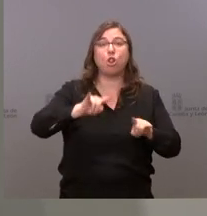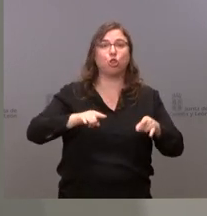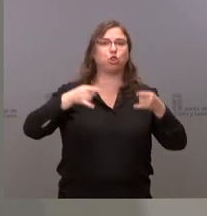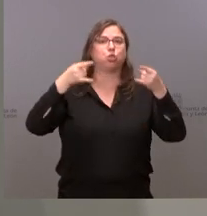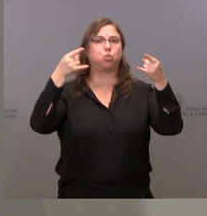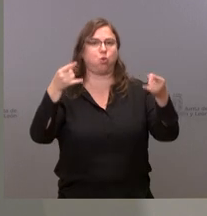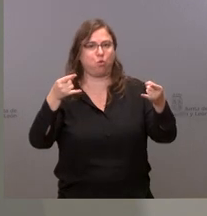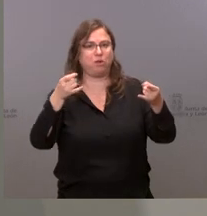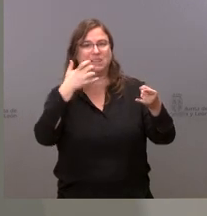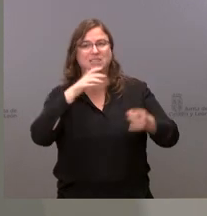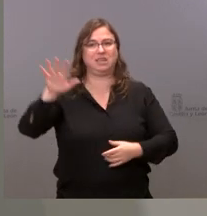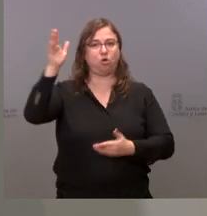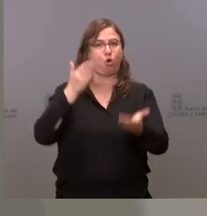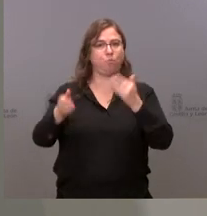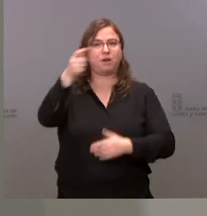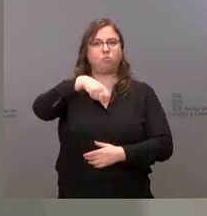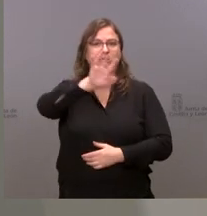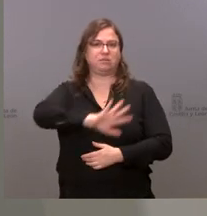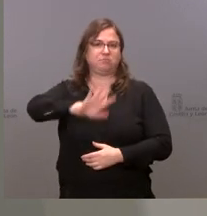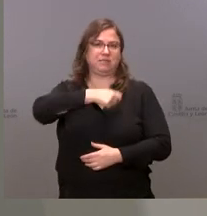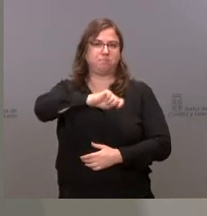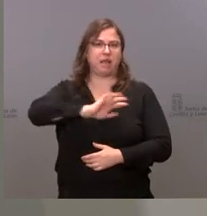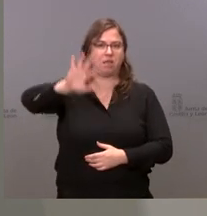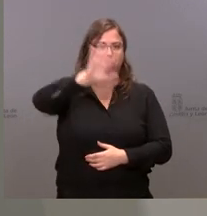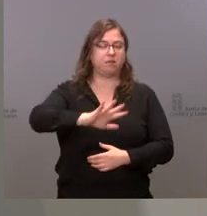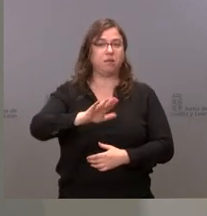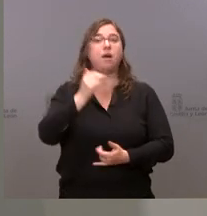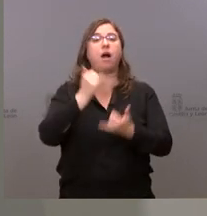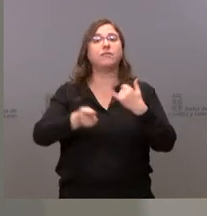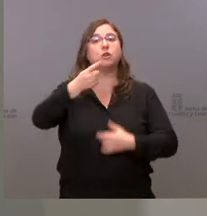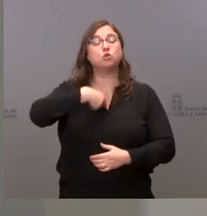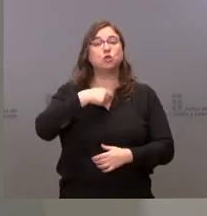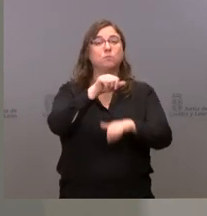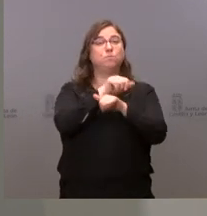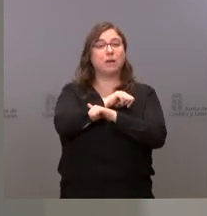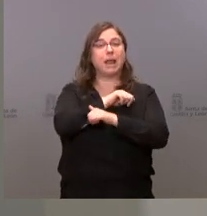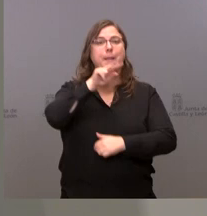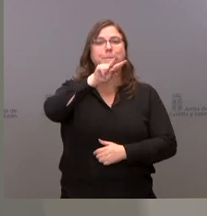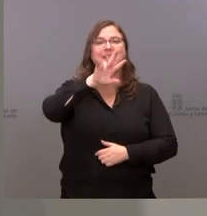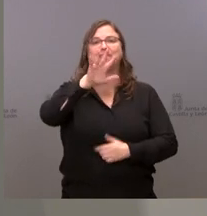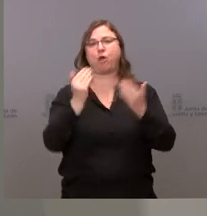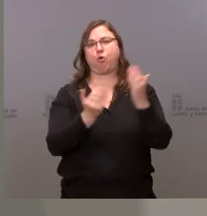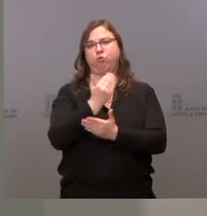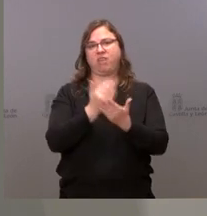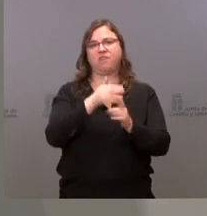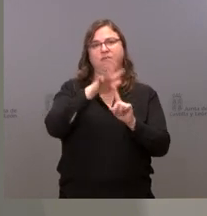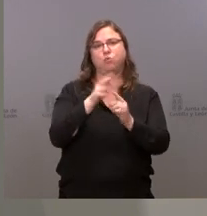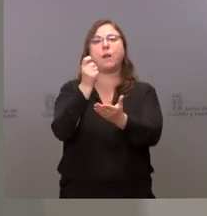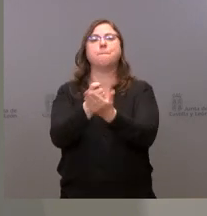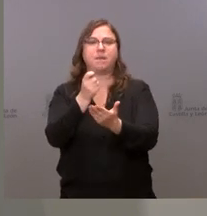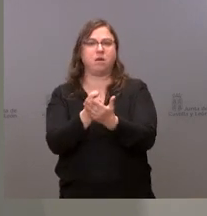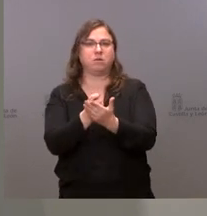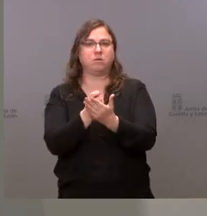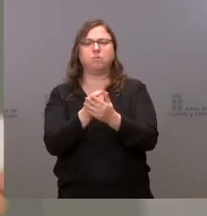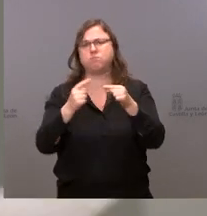registrado en el ámbito nacional, esa reducción, y nos sitúa en 25 días de media de pago de las facturas, claramente por debajo